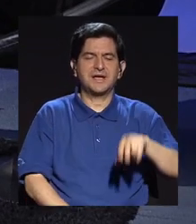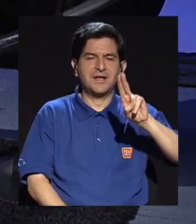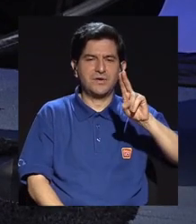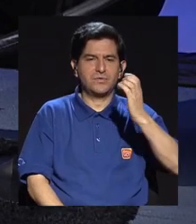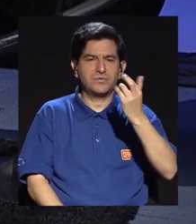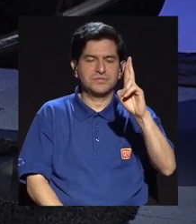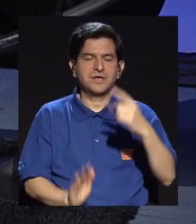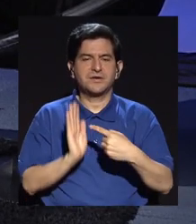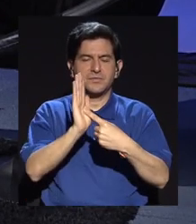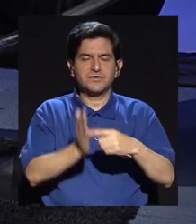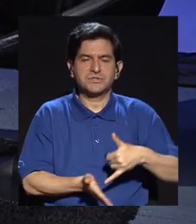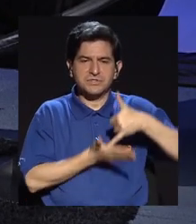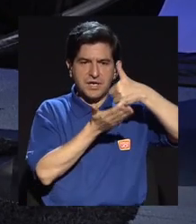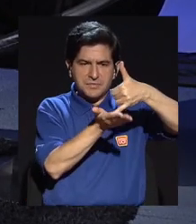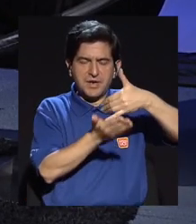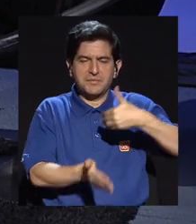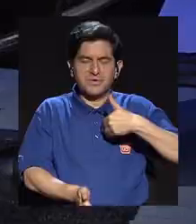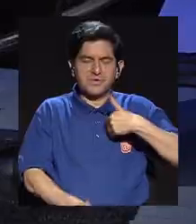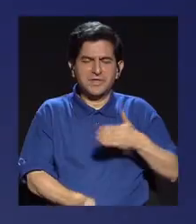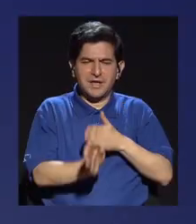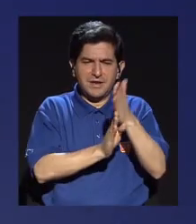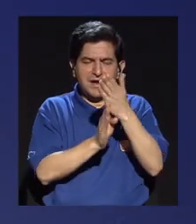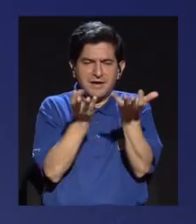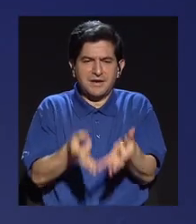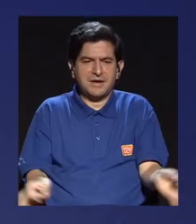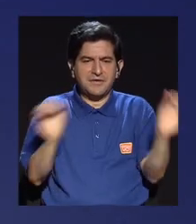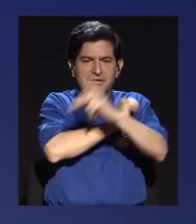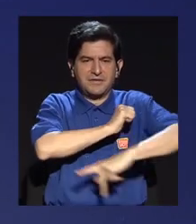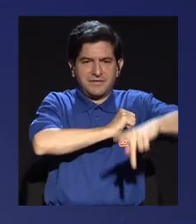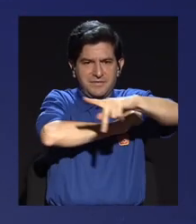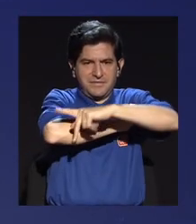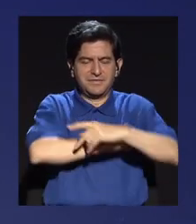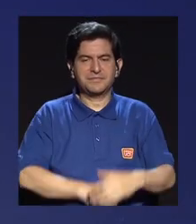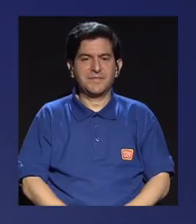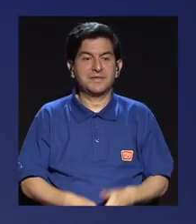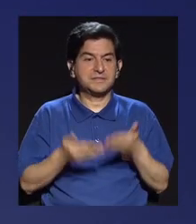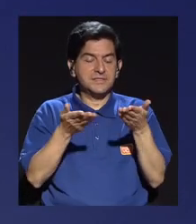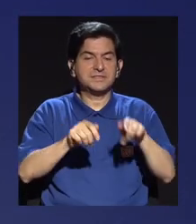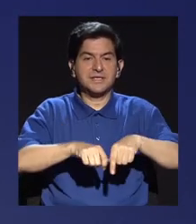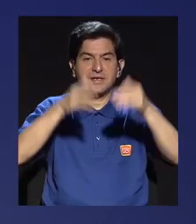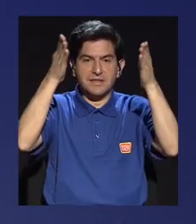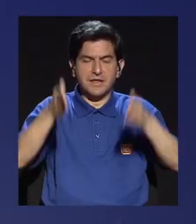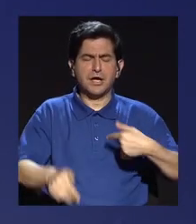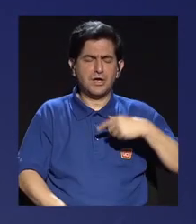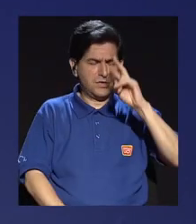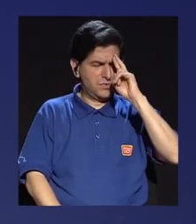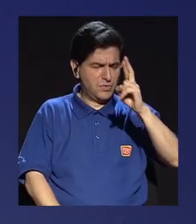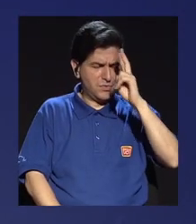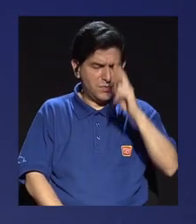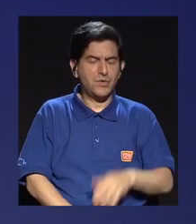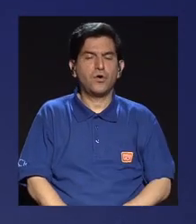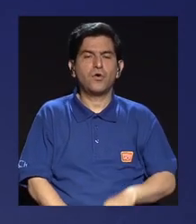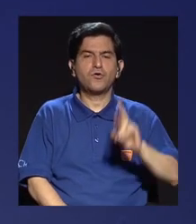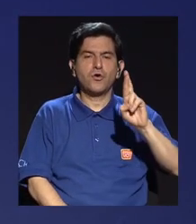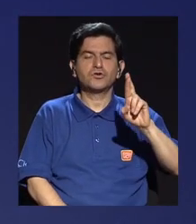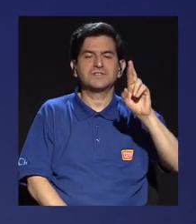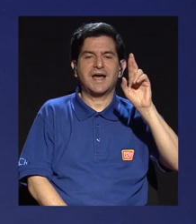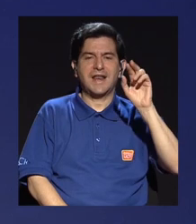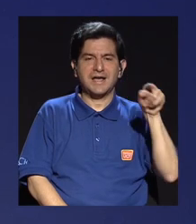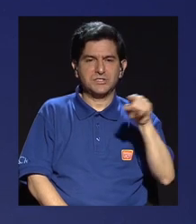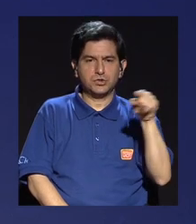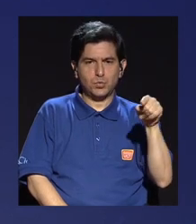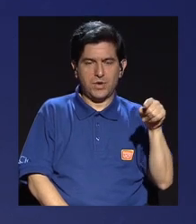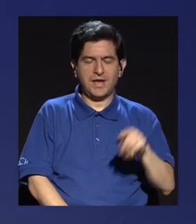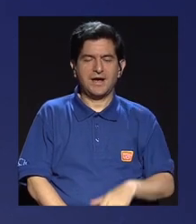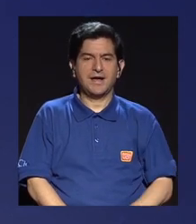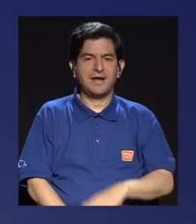un premio que tiene una trayectoria muy importante en nuestro país y que se le ha dado a periodistas que respeto muchísimo como doña Roxana Zúñiga y también por